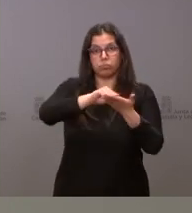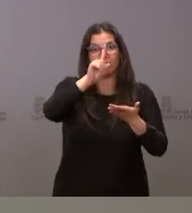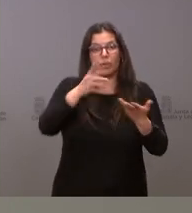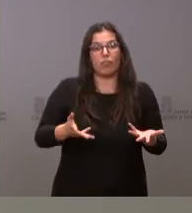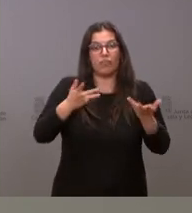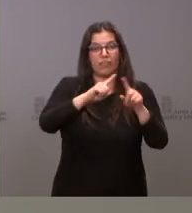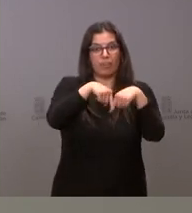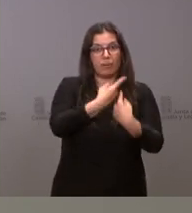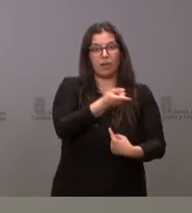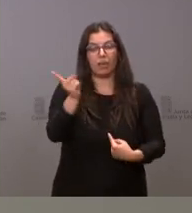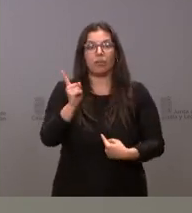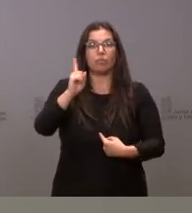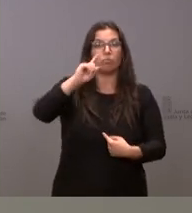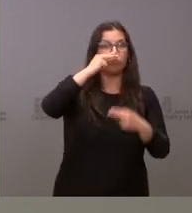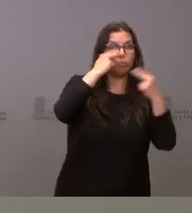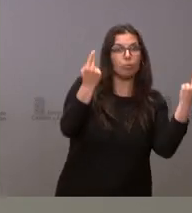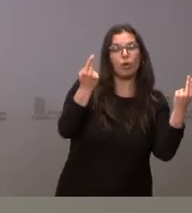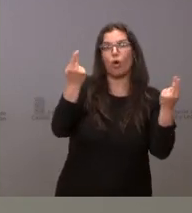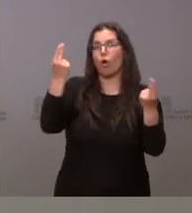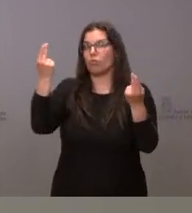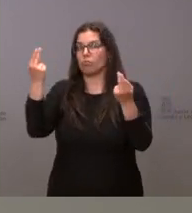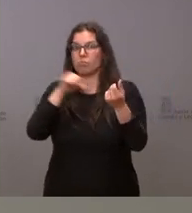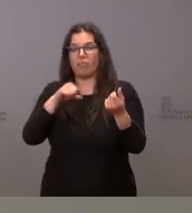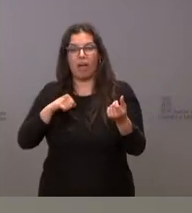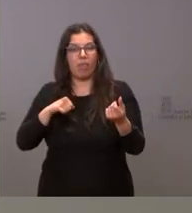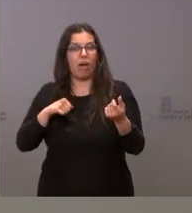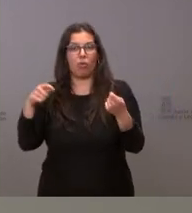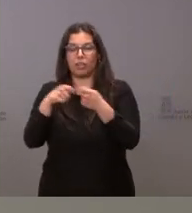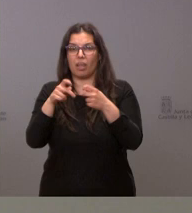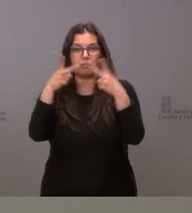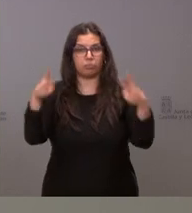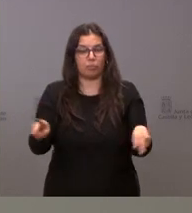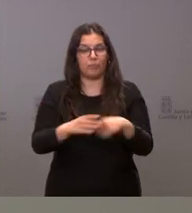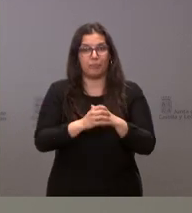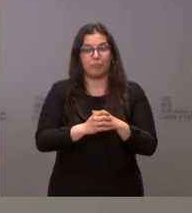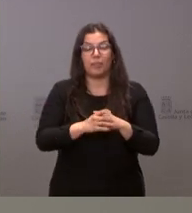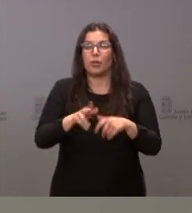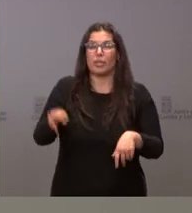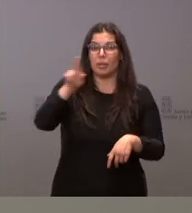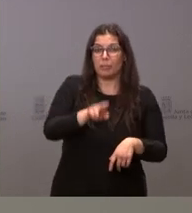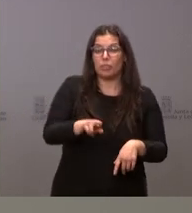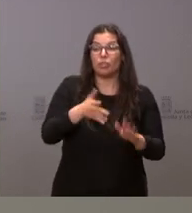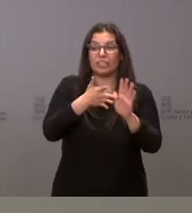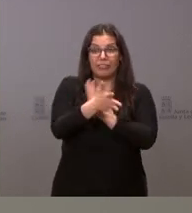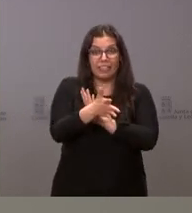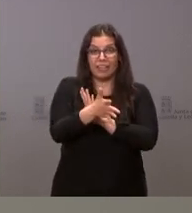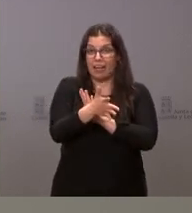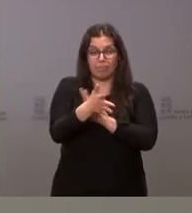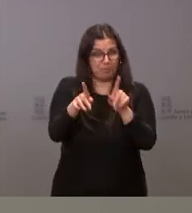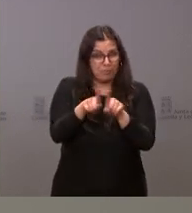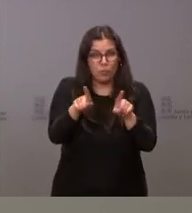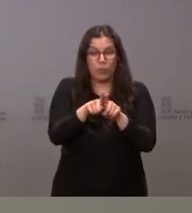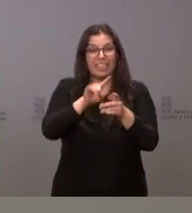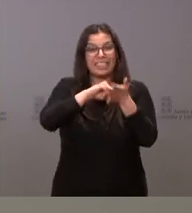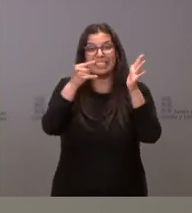posibilidad de ser un centro de titularidad pública o centro de titularidad privada. Pero vuelvo a insistir que en todo caso son un